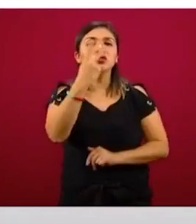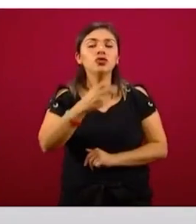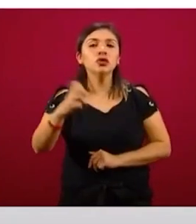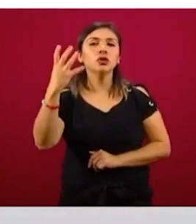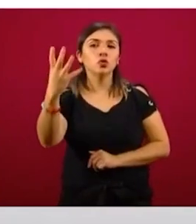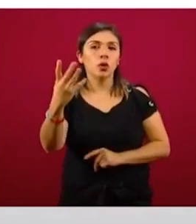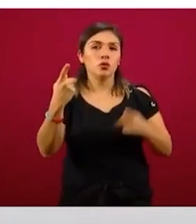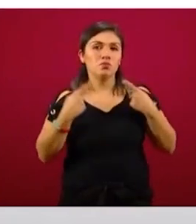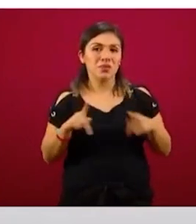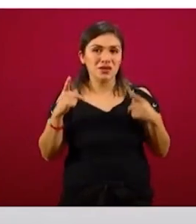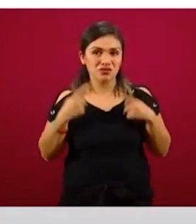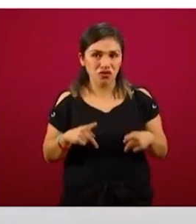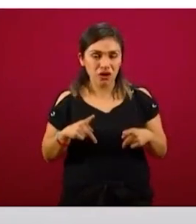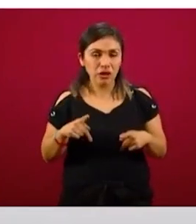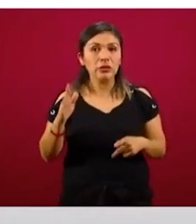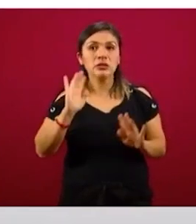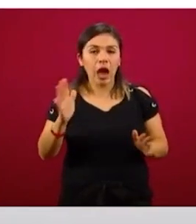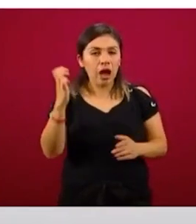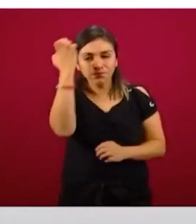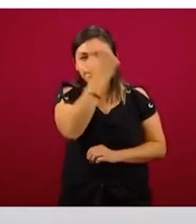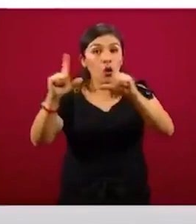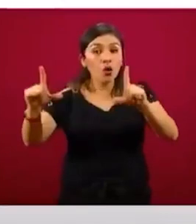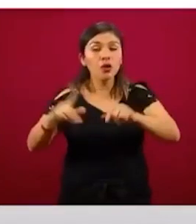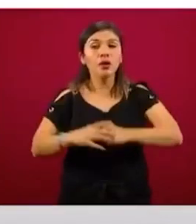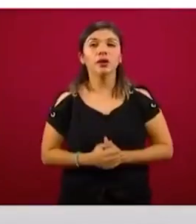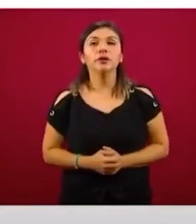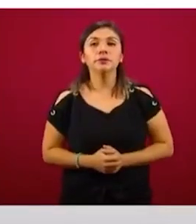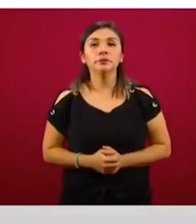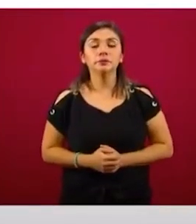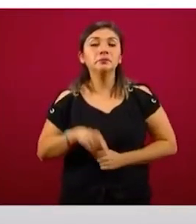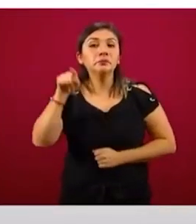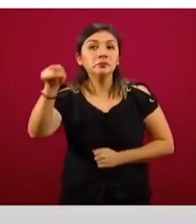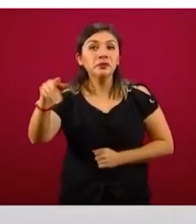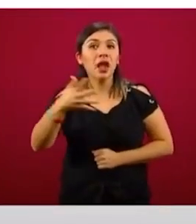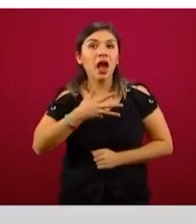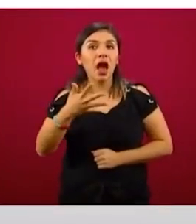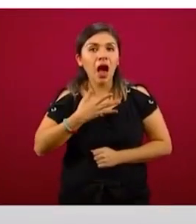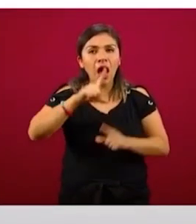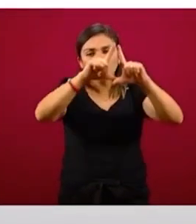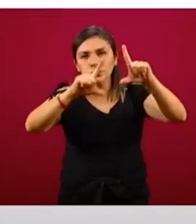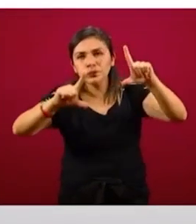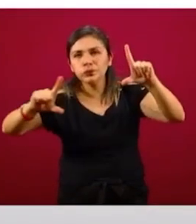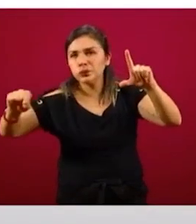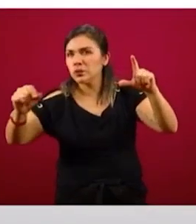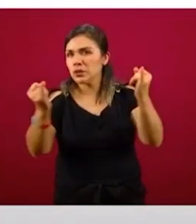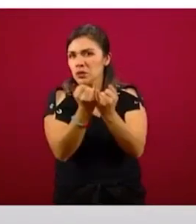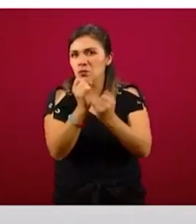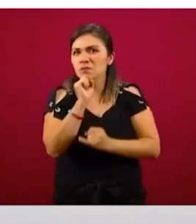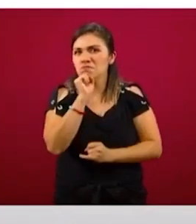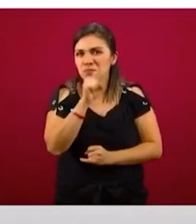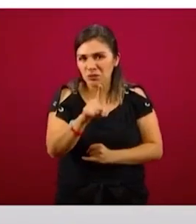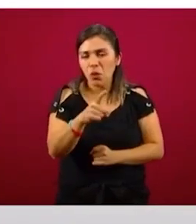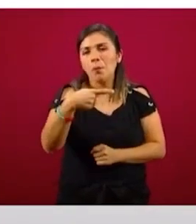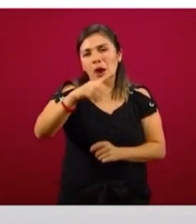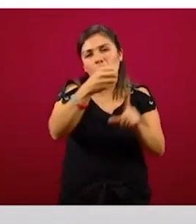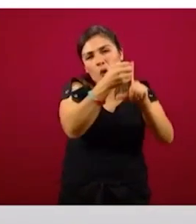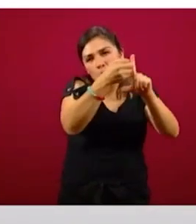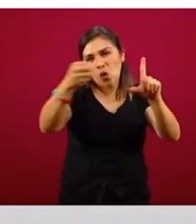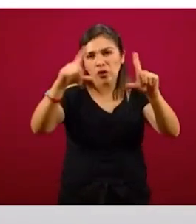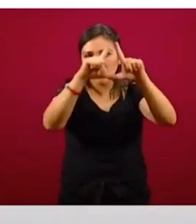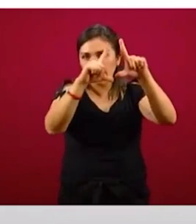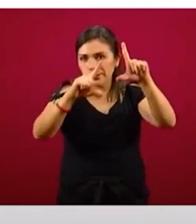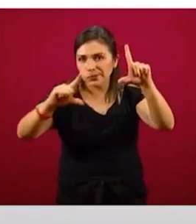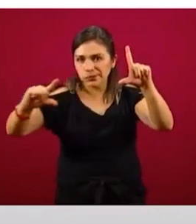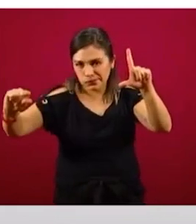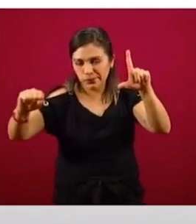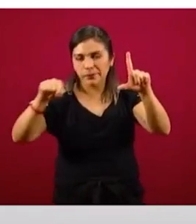personas que han sido estudiadas para la enfermedad. Vemos la distribución de la carga anterior, pero ahora en orden descendente,